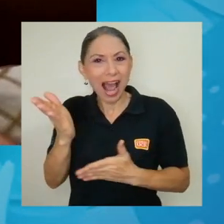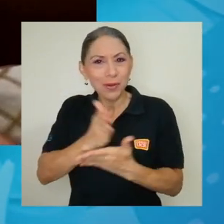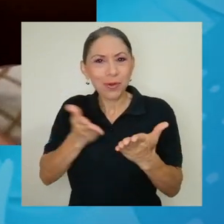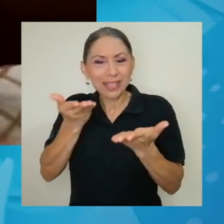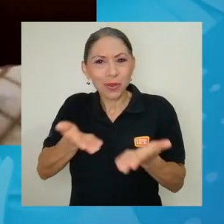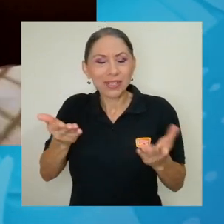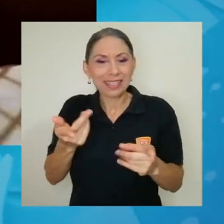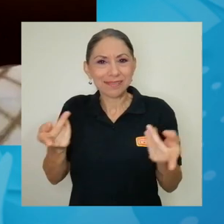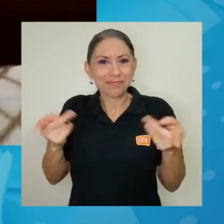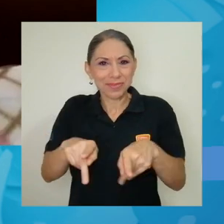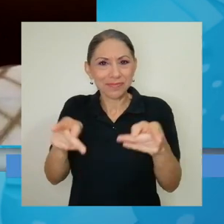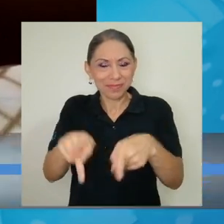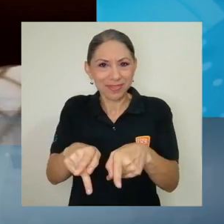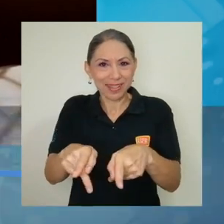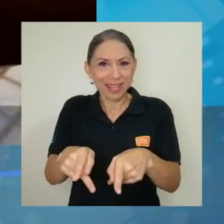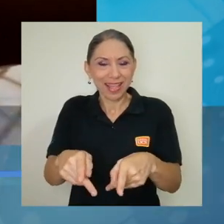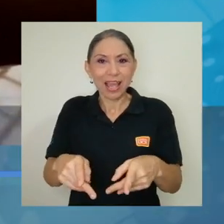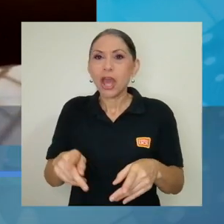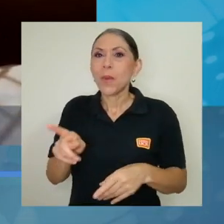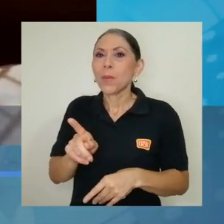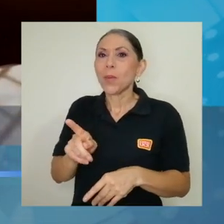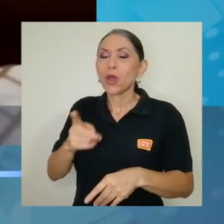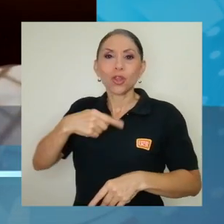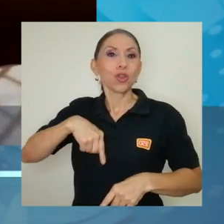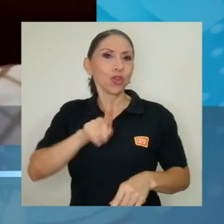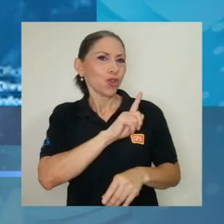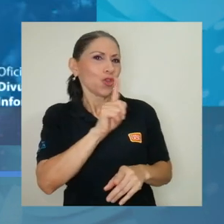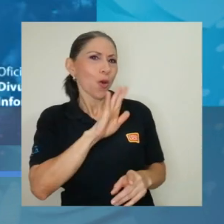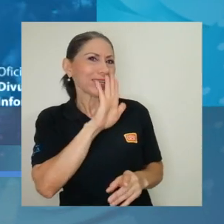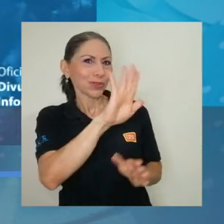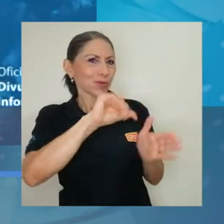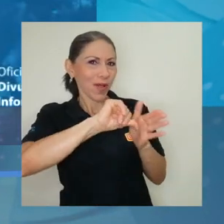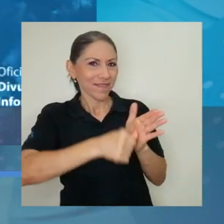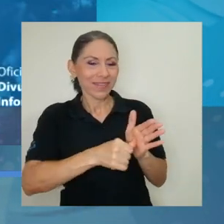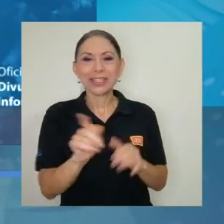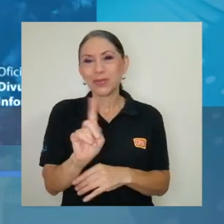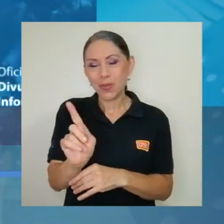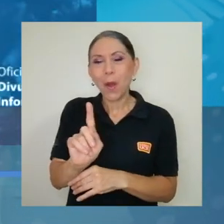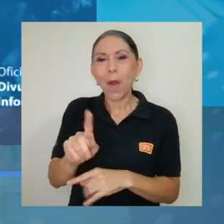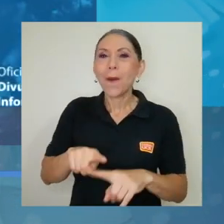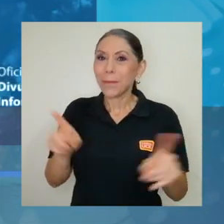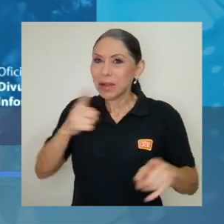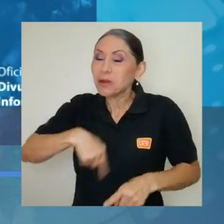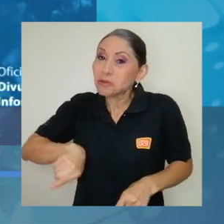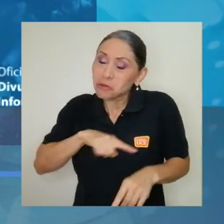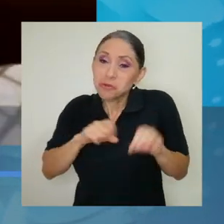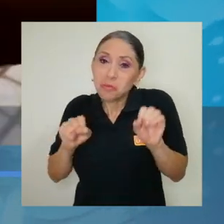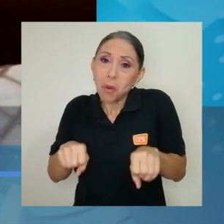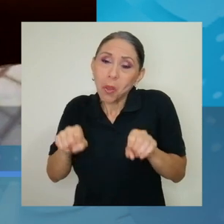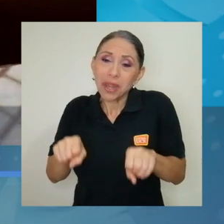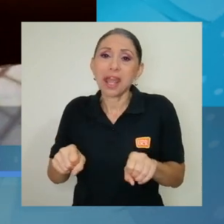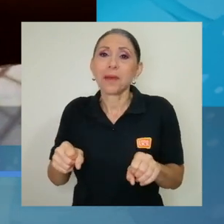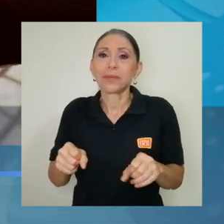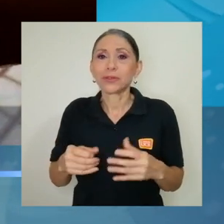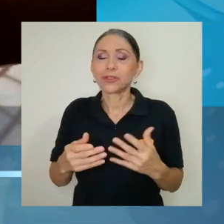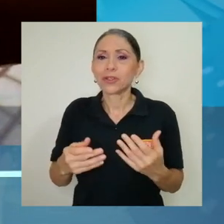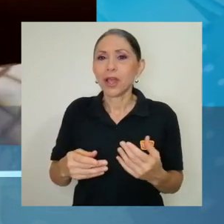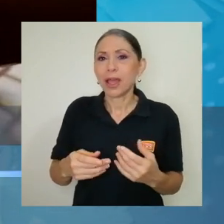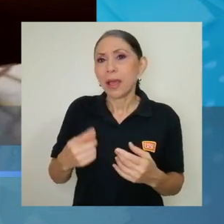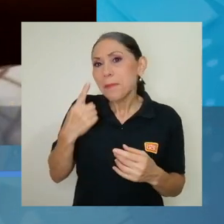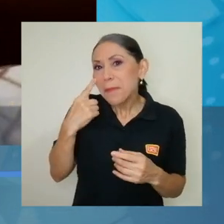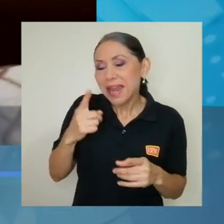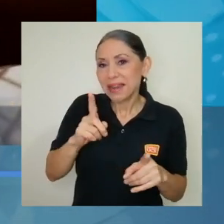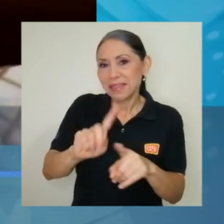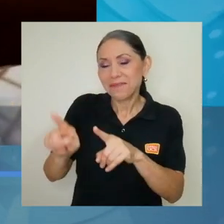¿verdad? No es nuestra línea, pero sí podríamos, por supuesto, ver